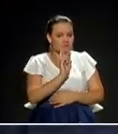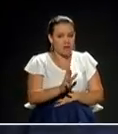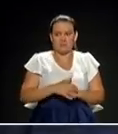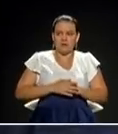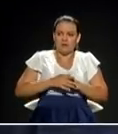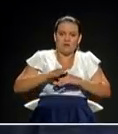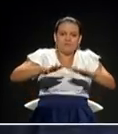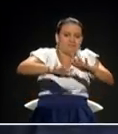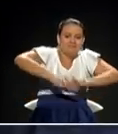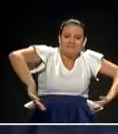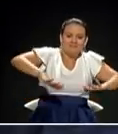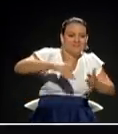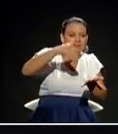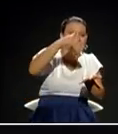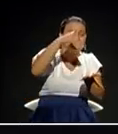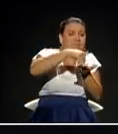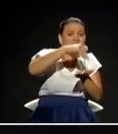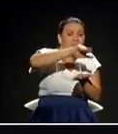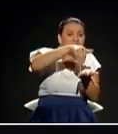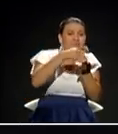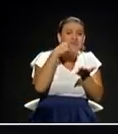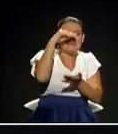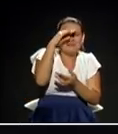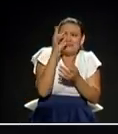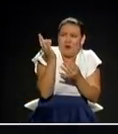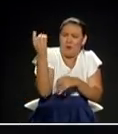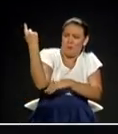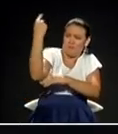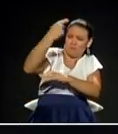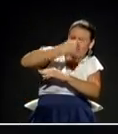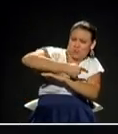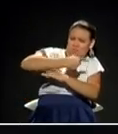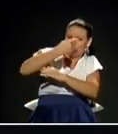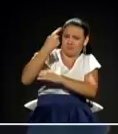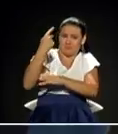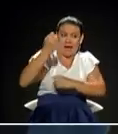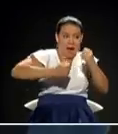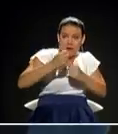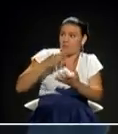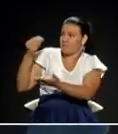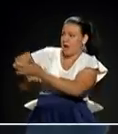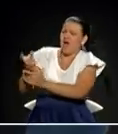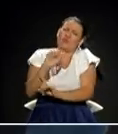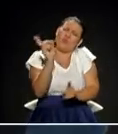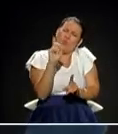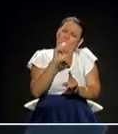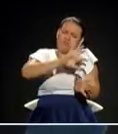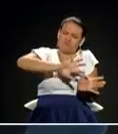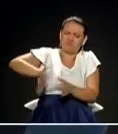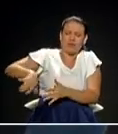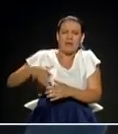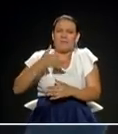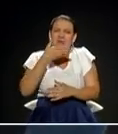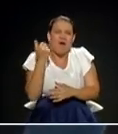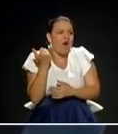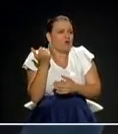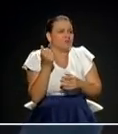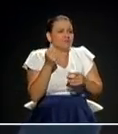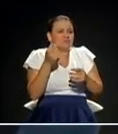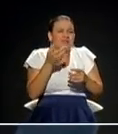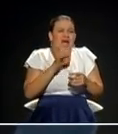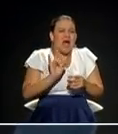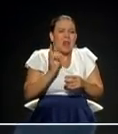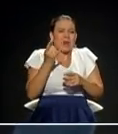la entrada del centro, uno pone más controles, entonces pone más atención a más sistemas de detección de contaminación, más paradas para